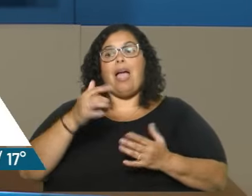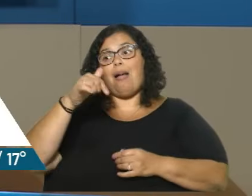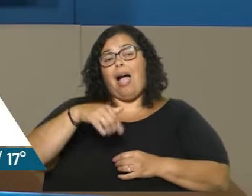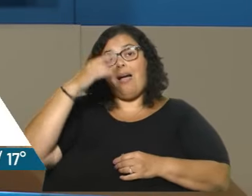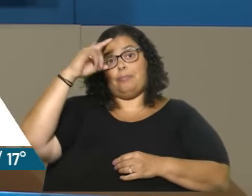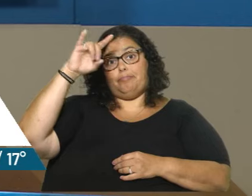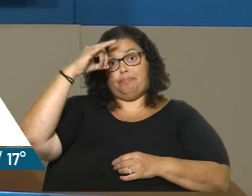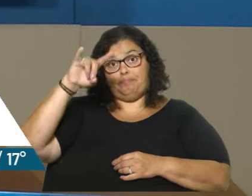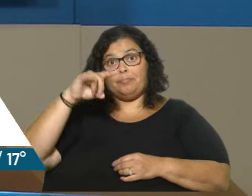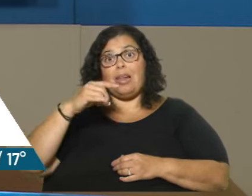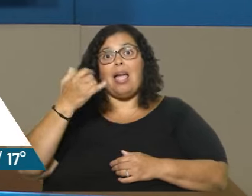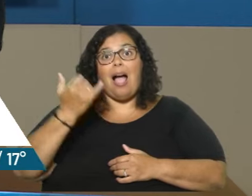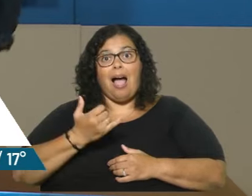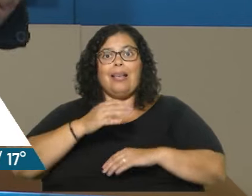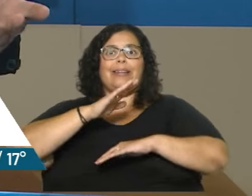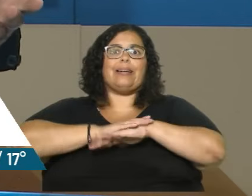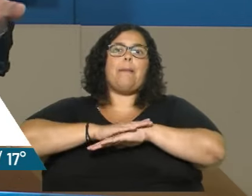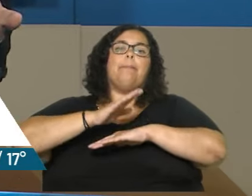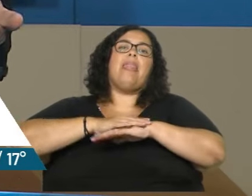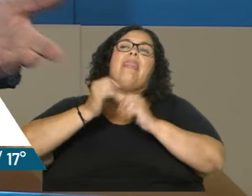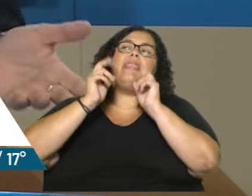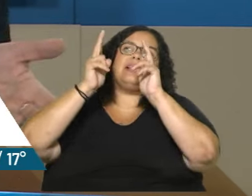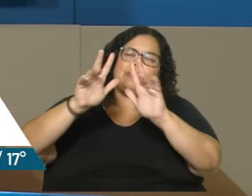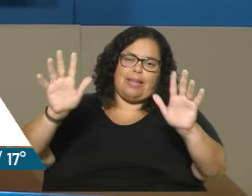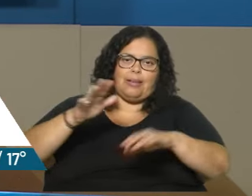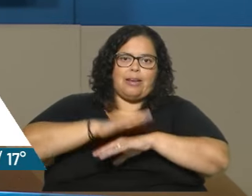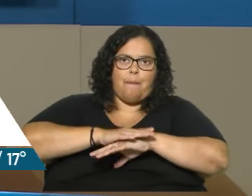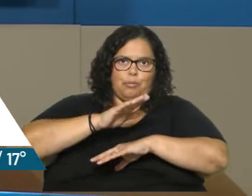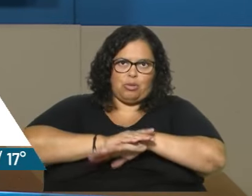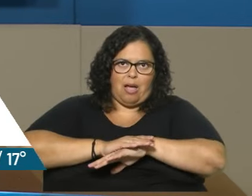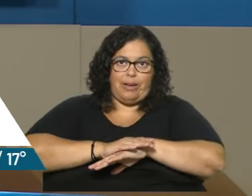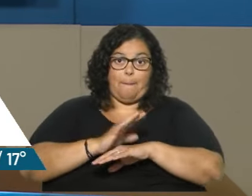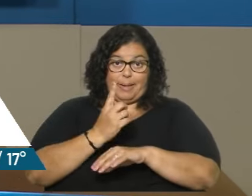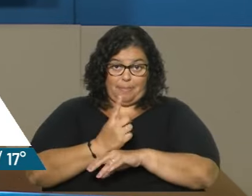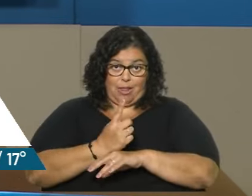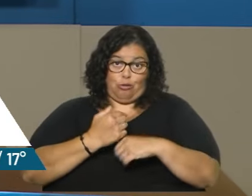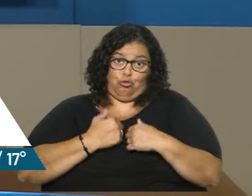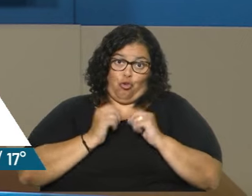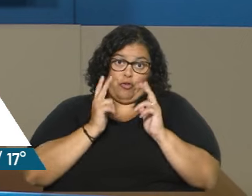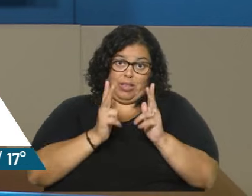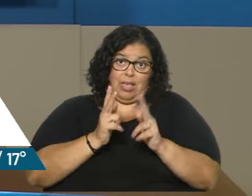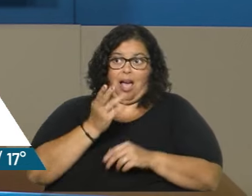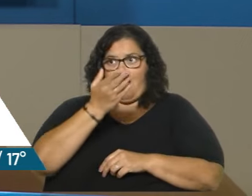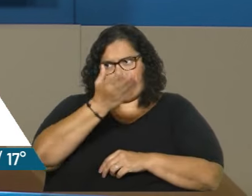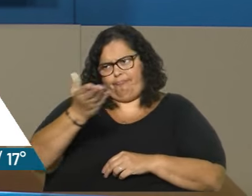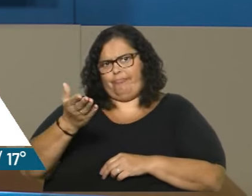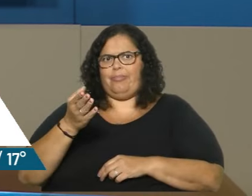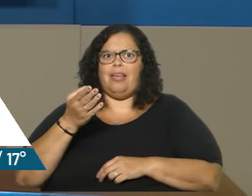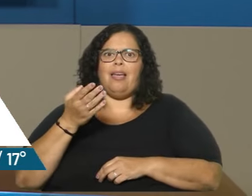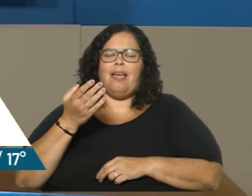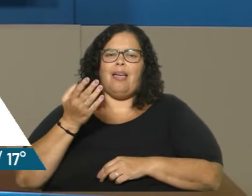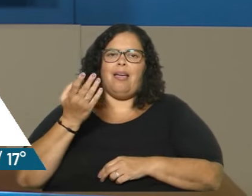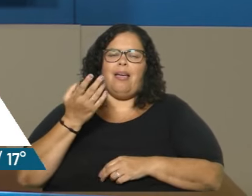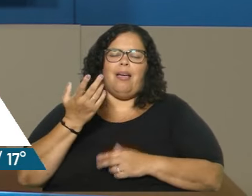básicamente es el responsable, según se le atribuye. Yo lo que diría, en primer lugar, esta gente son los atrevidos, ¿no? Porque quienes más